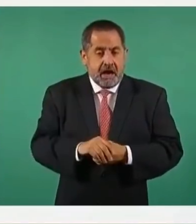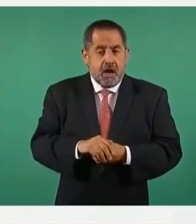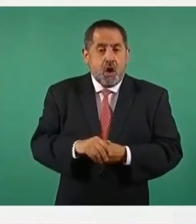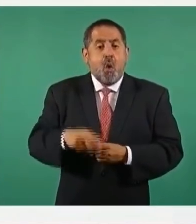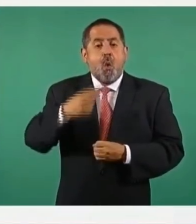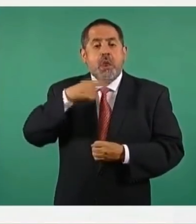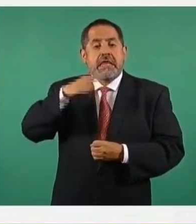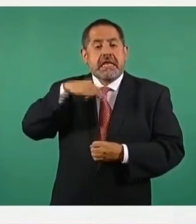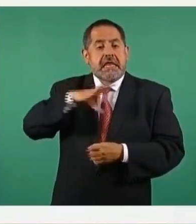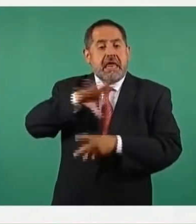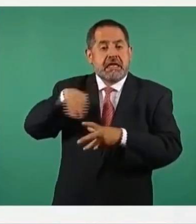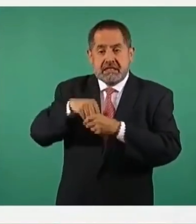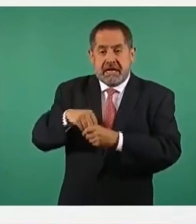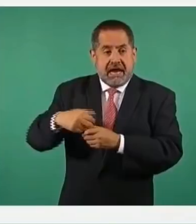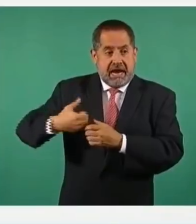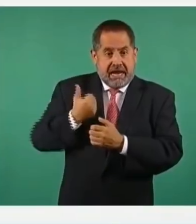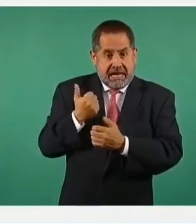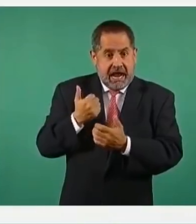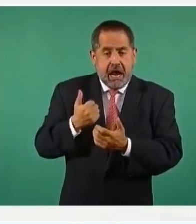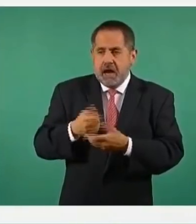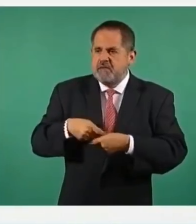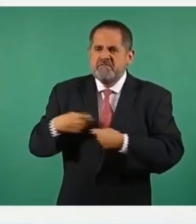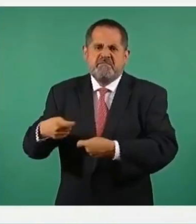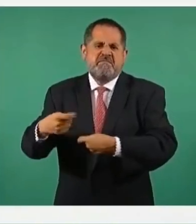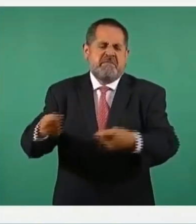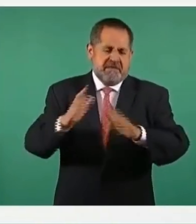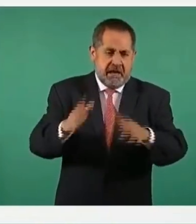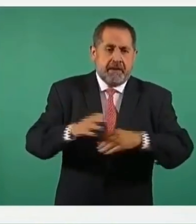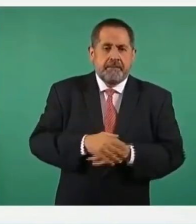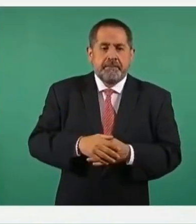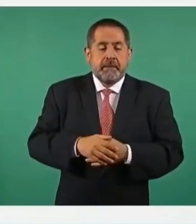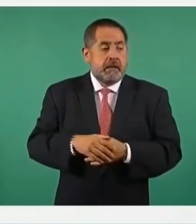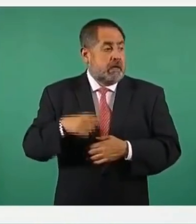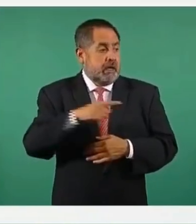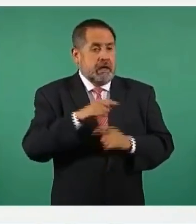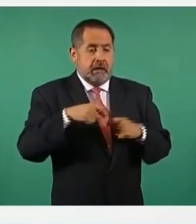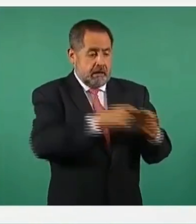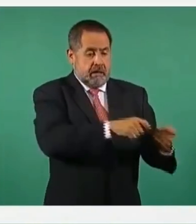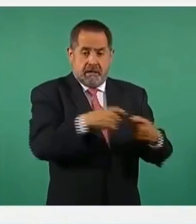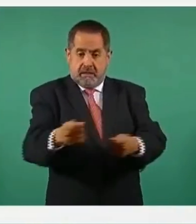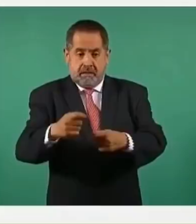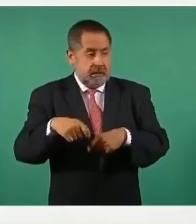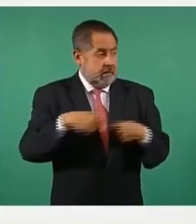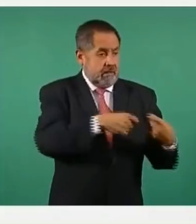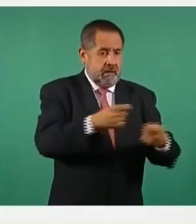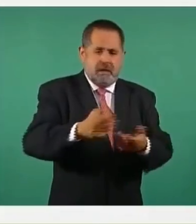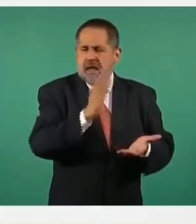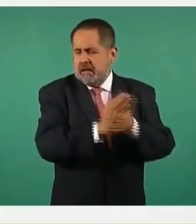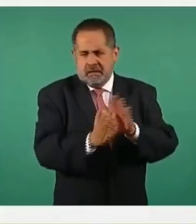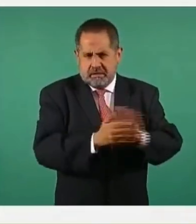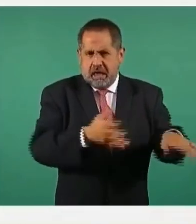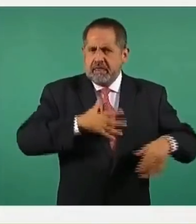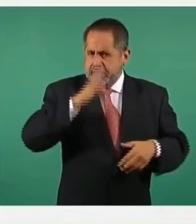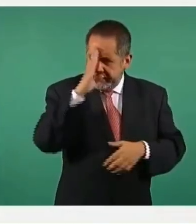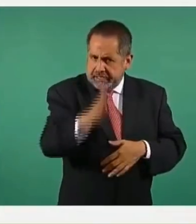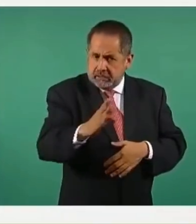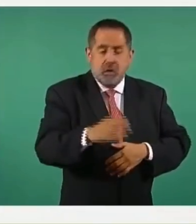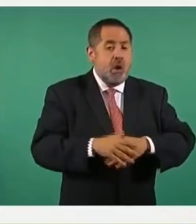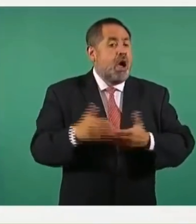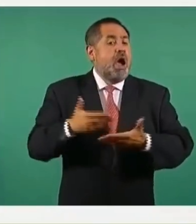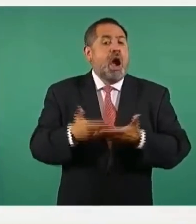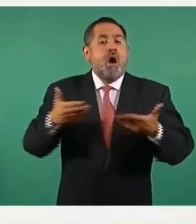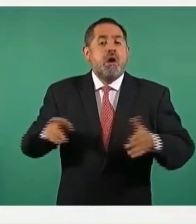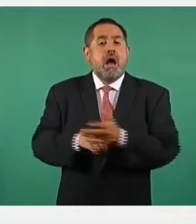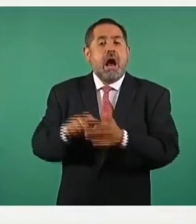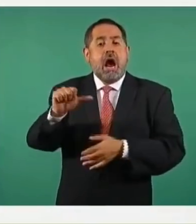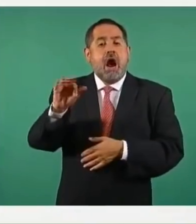de utilidades. Se terminó con la subcontratación y se redujo el costo de administración de las